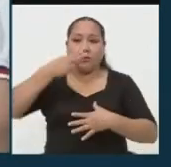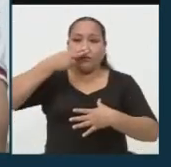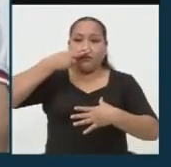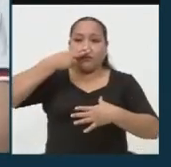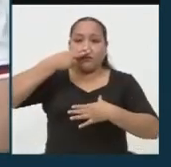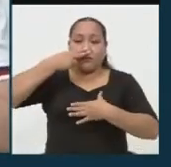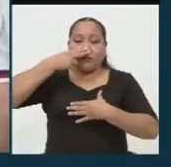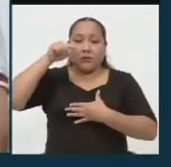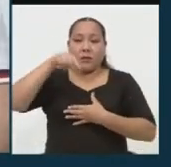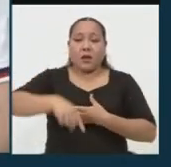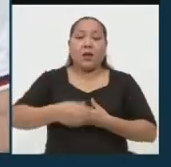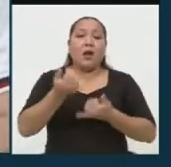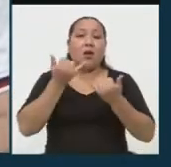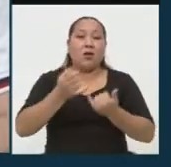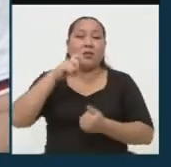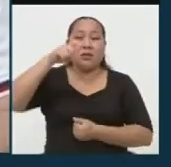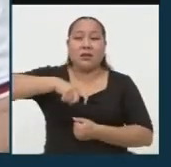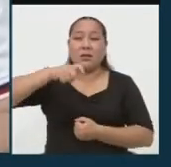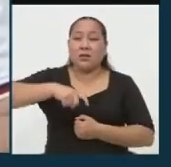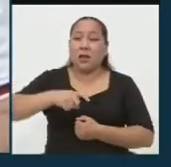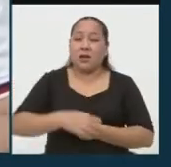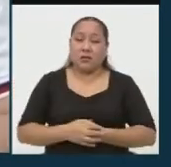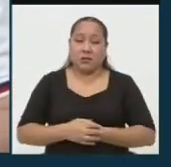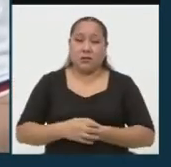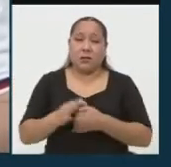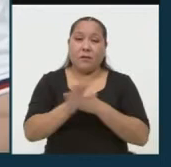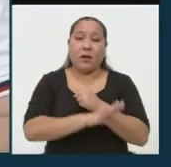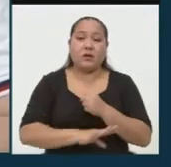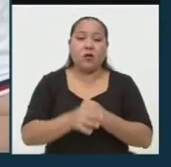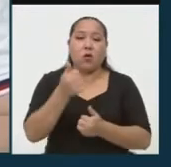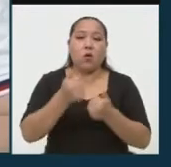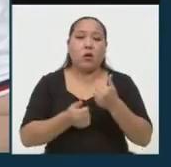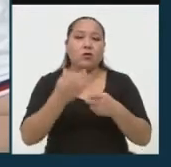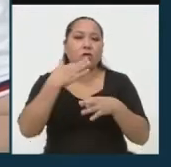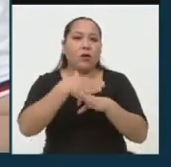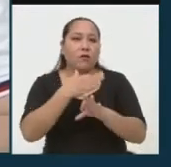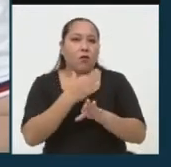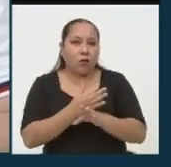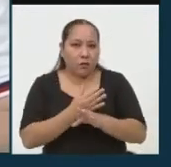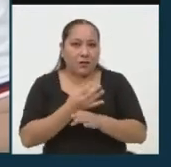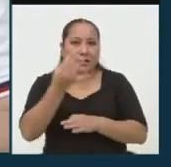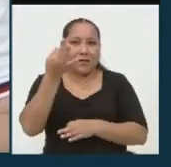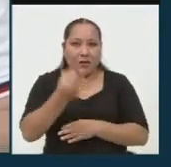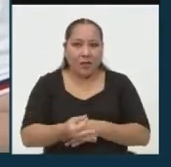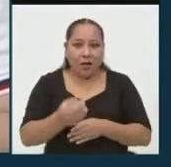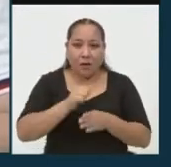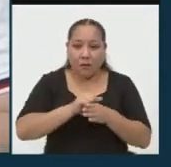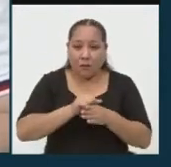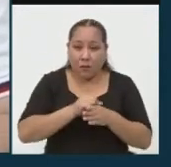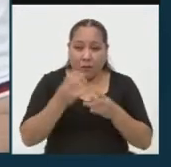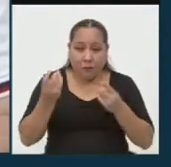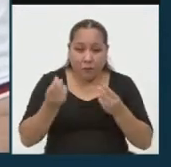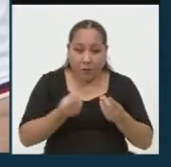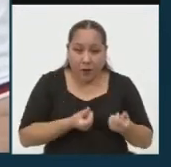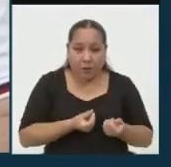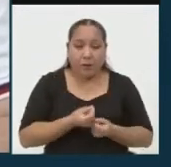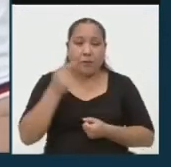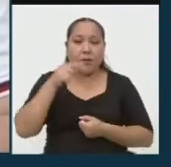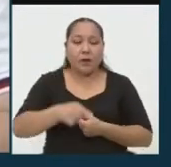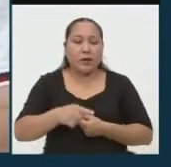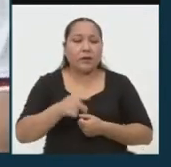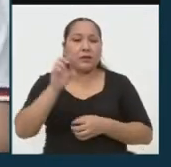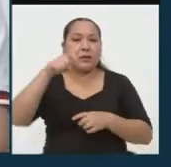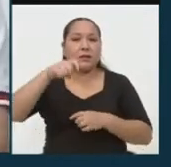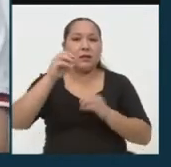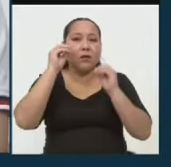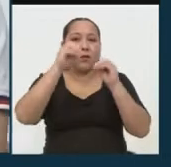por hoy es un bien esencial. ¿Qué medidas prácticas se tendrían que tomar teniendo en cuenta